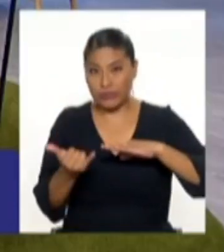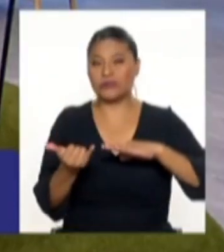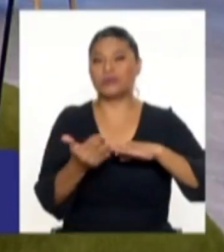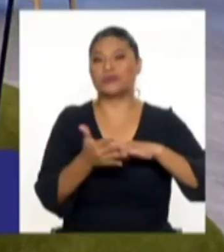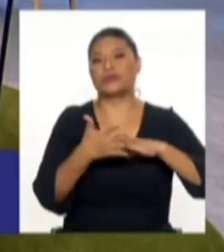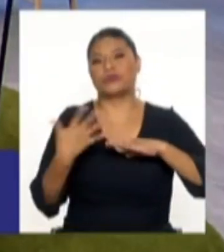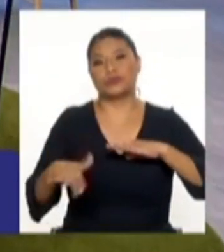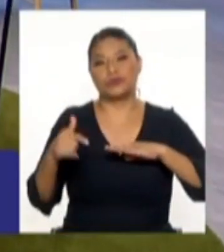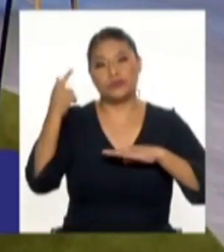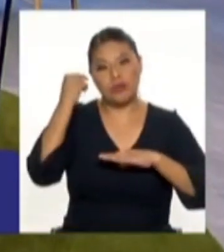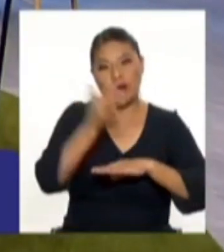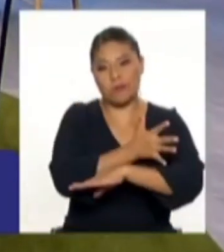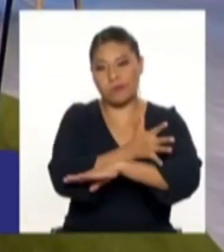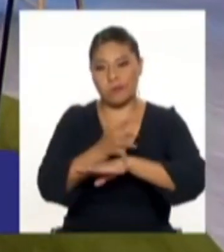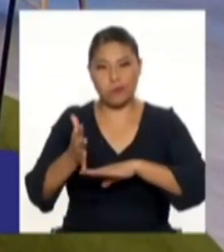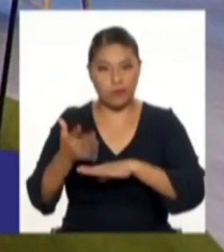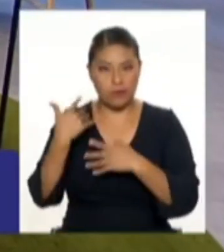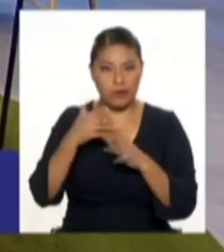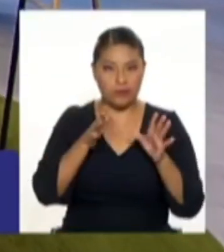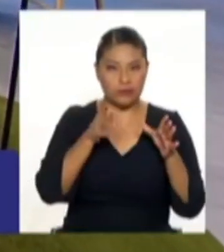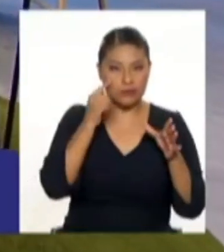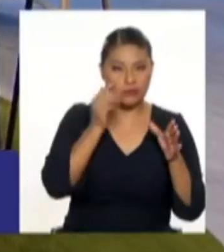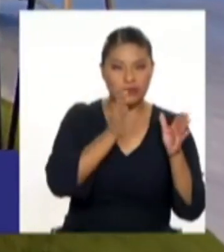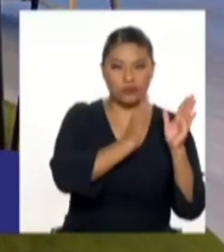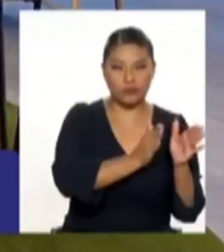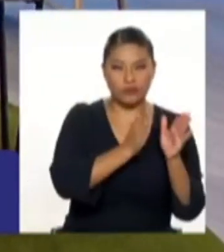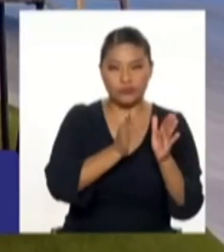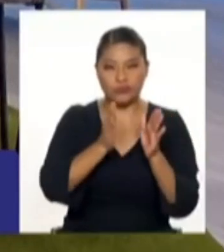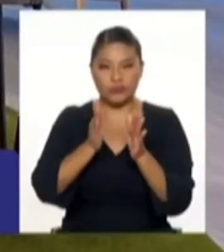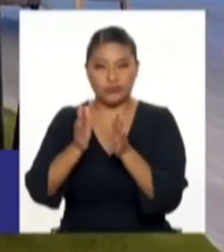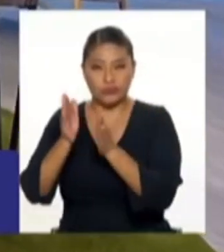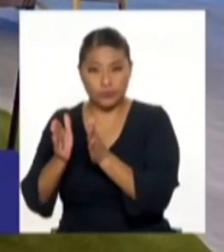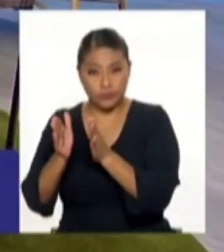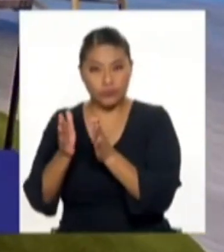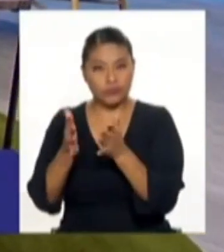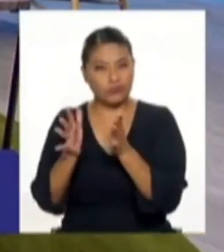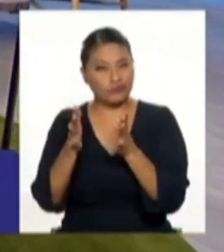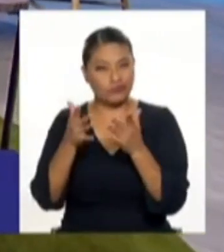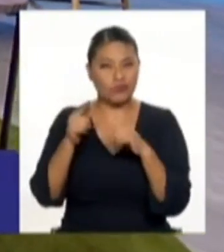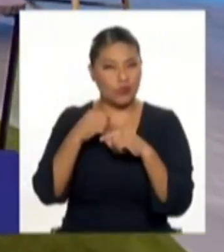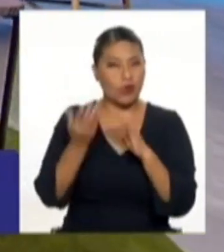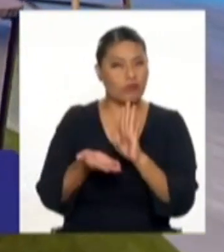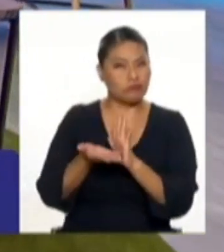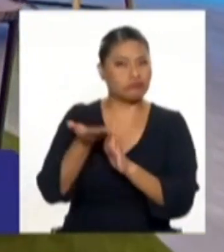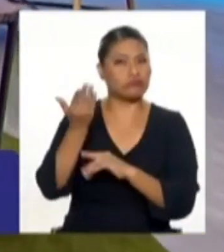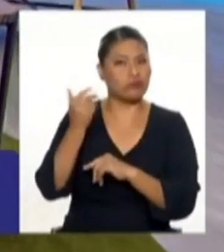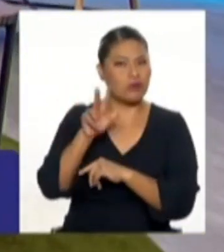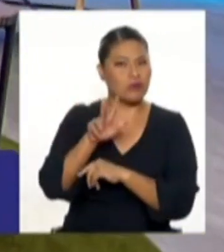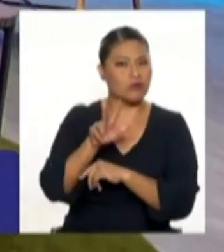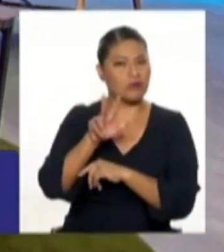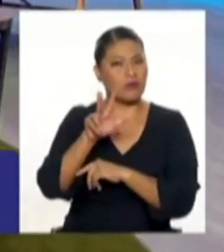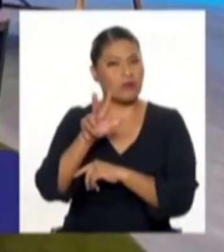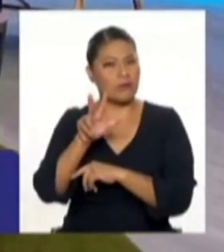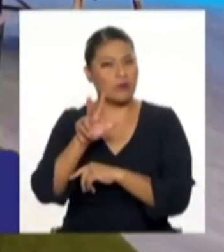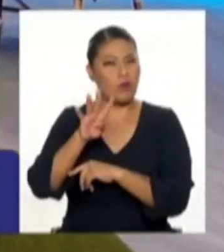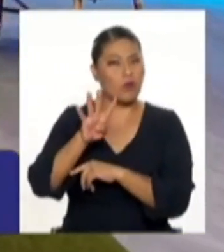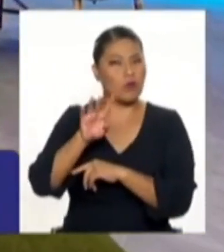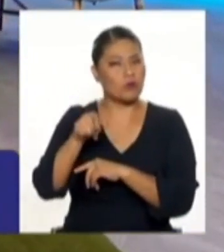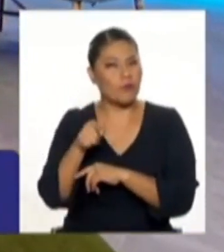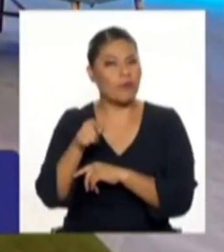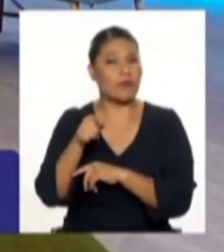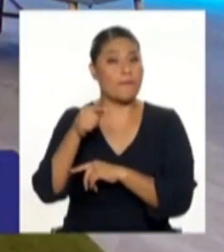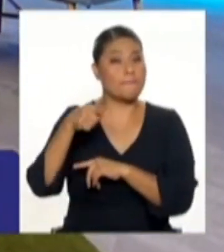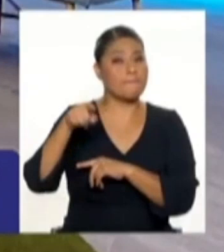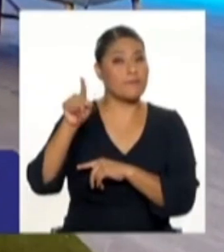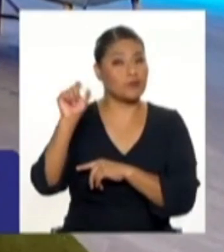son cinco intervenciones donde a grosso modo superamos largamente los 3.000, 4.000 millones de soles.